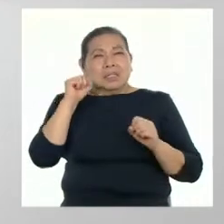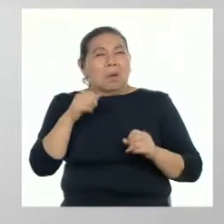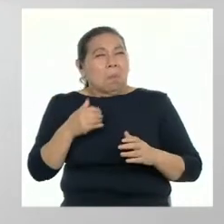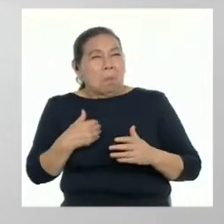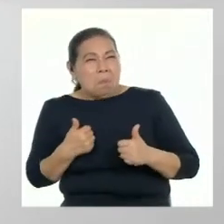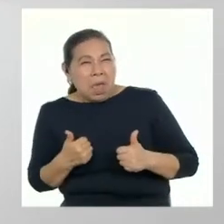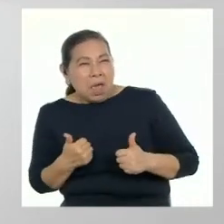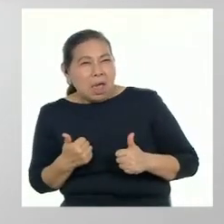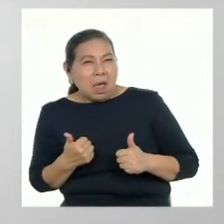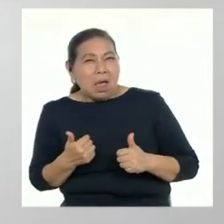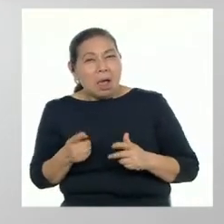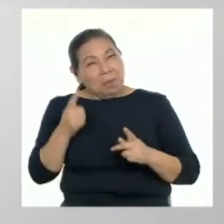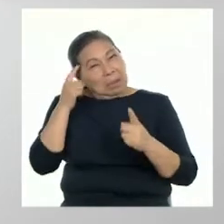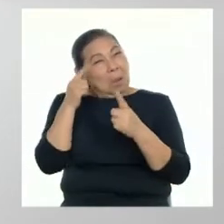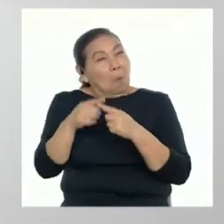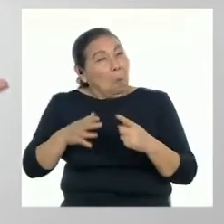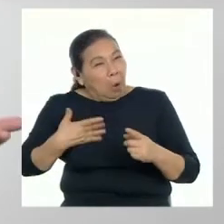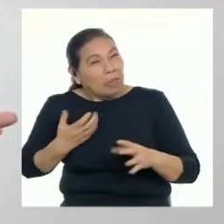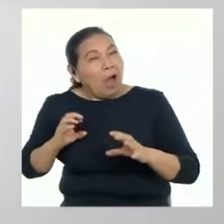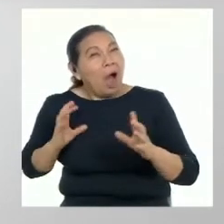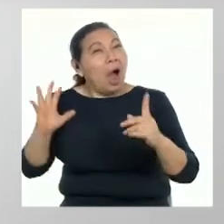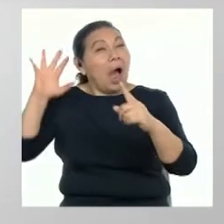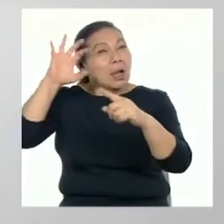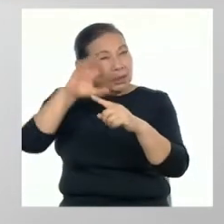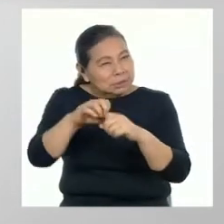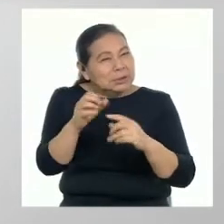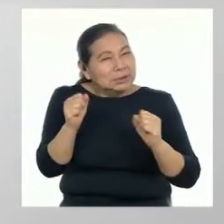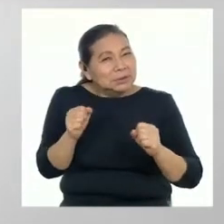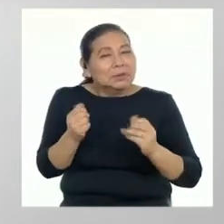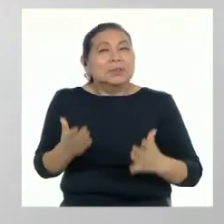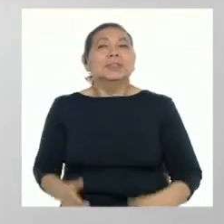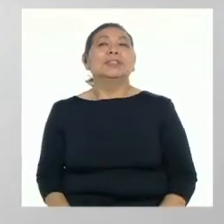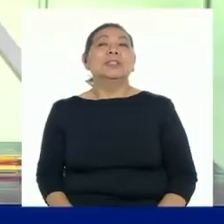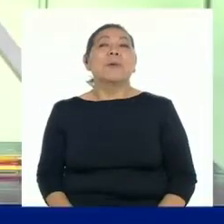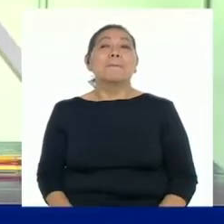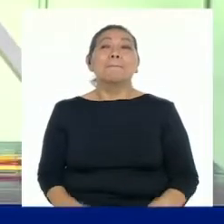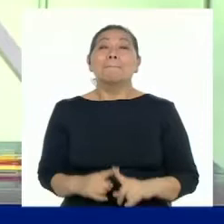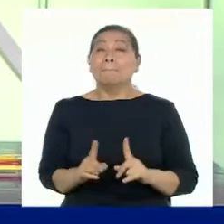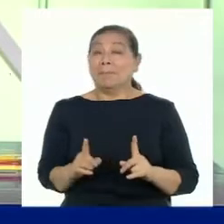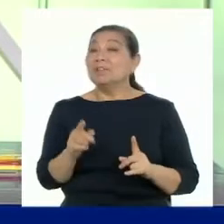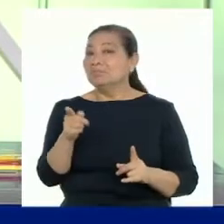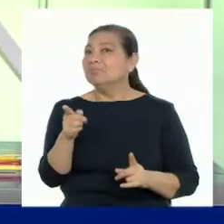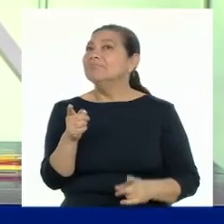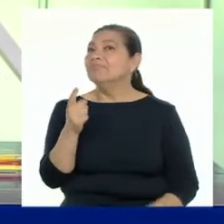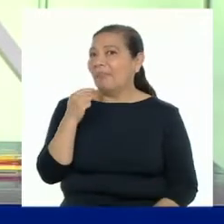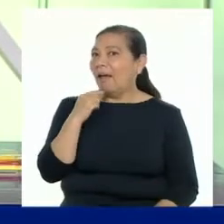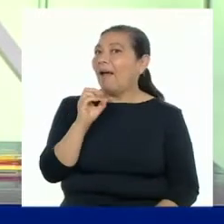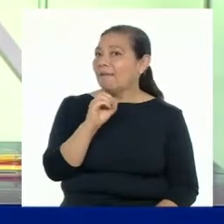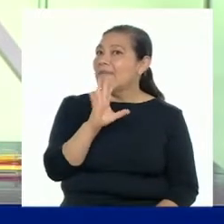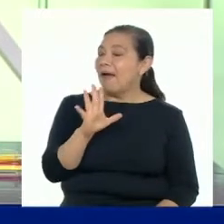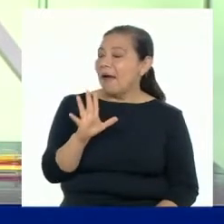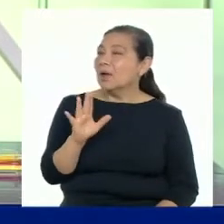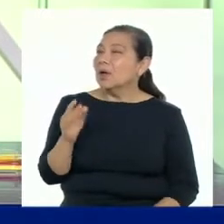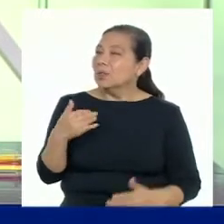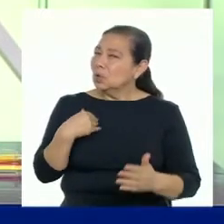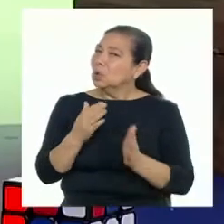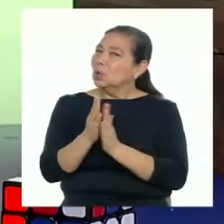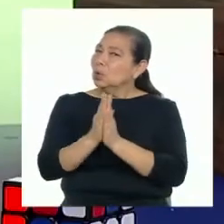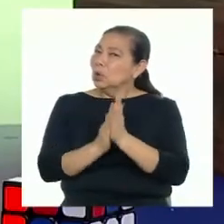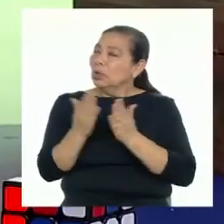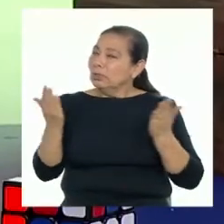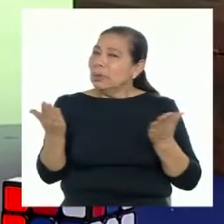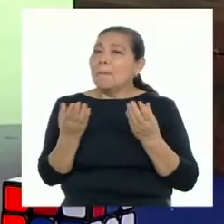las estamos logrando o no, ser alcanzables y retadoras. Claro, nuestras metas deben motivarnos.